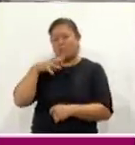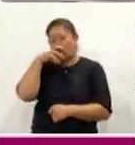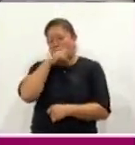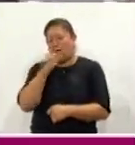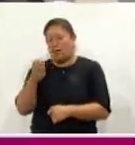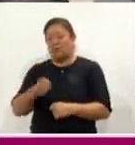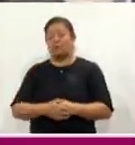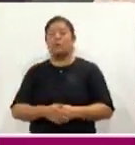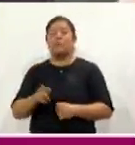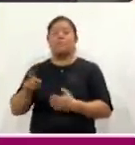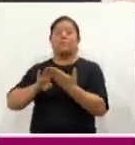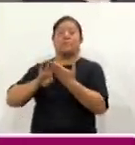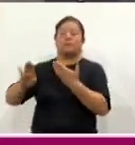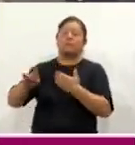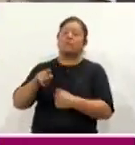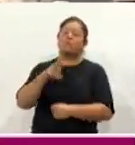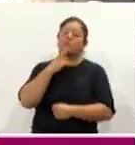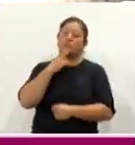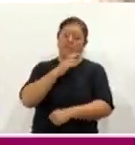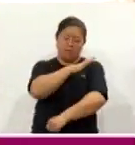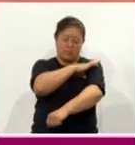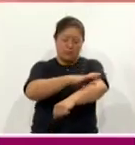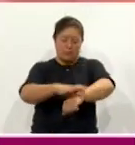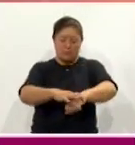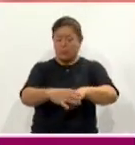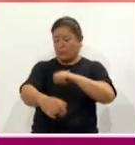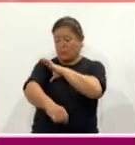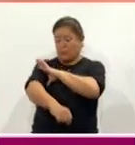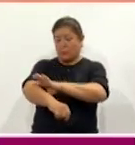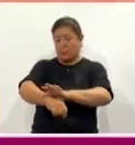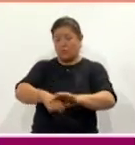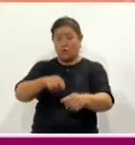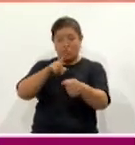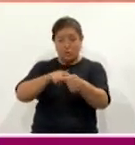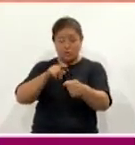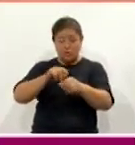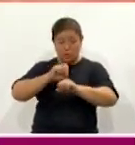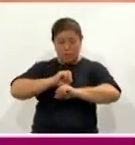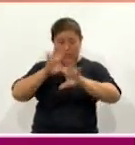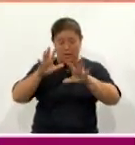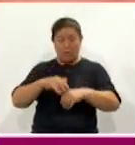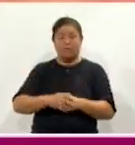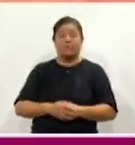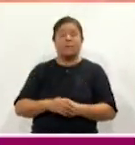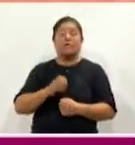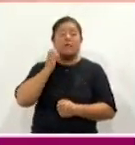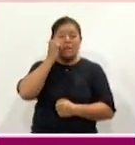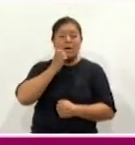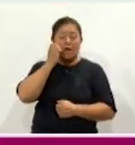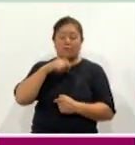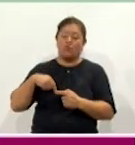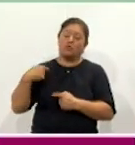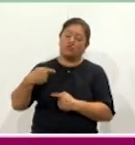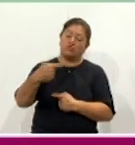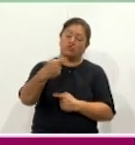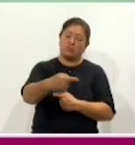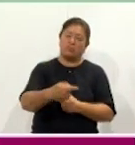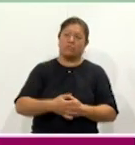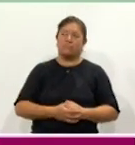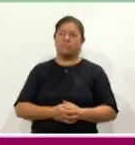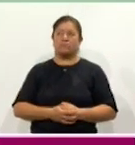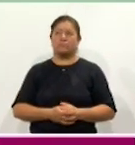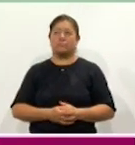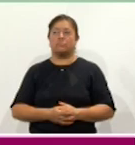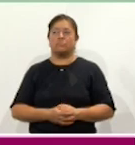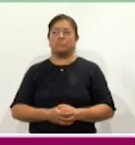evitar esta enfermedad se pide utilizar ropa de algodón que no se oscura, además de usar jabón corporal de forma regular. Como tal,